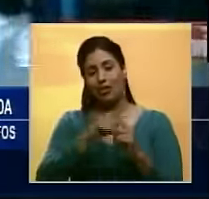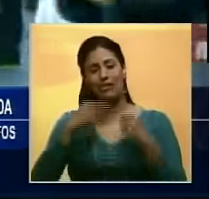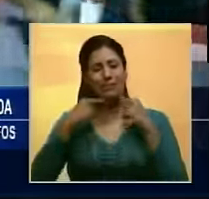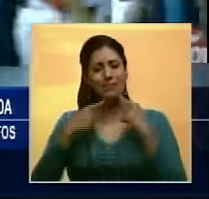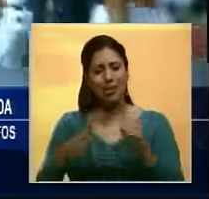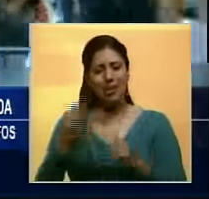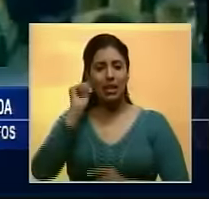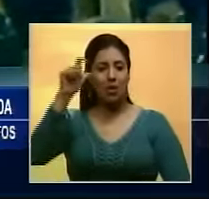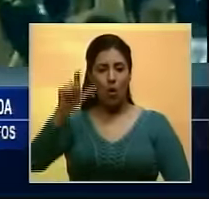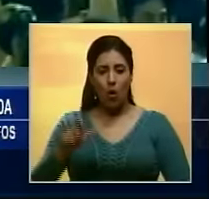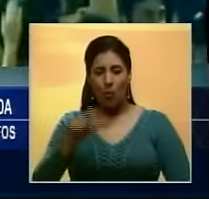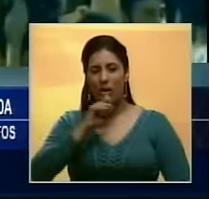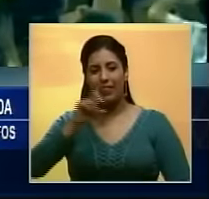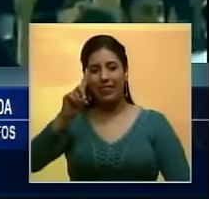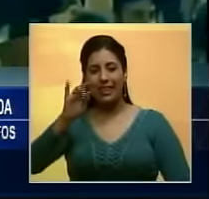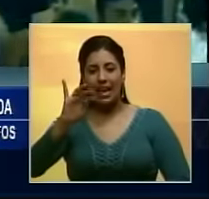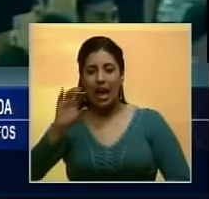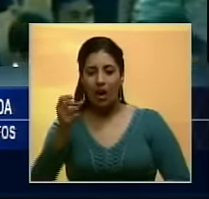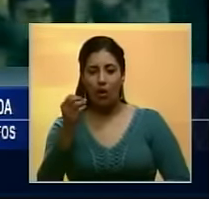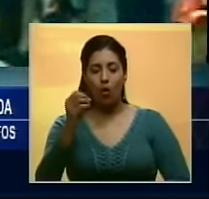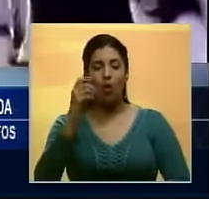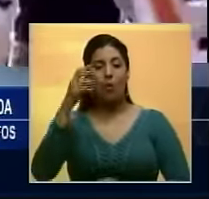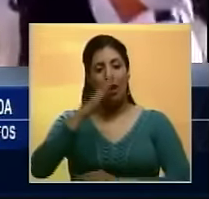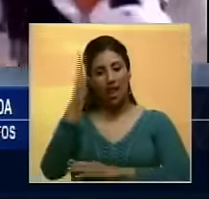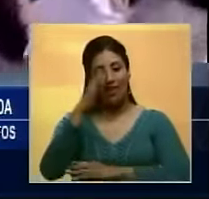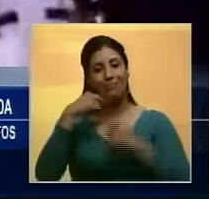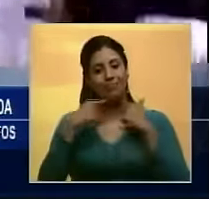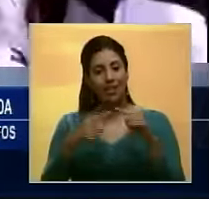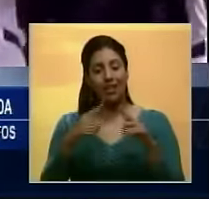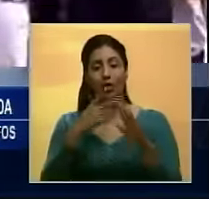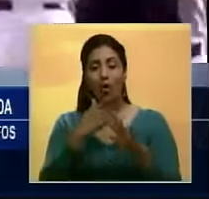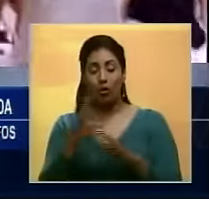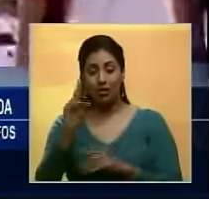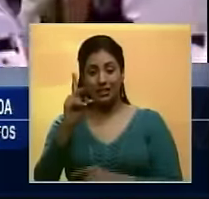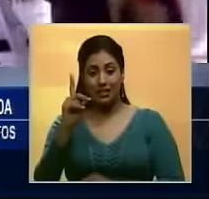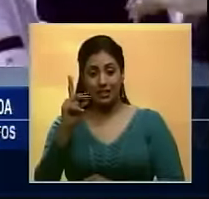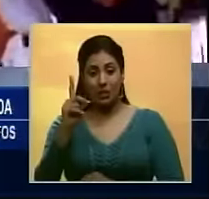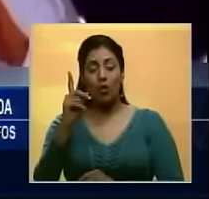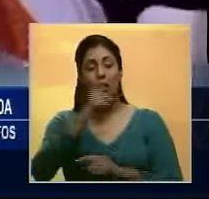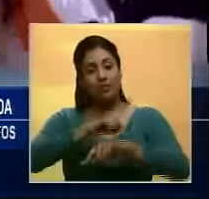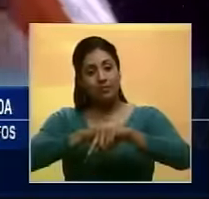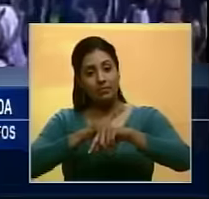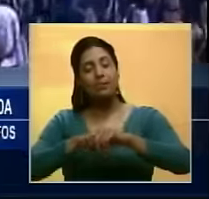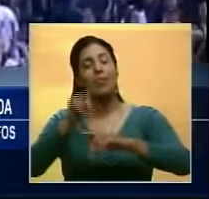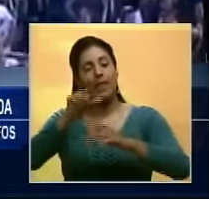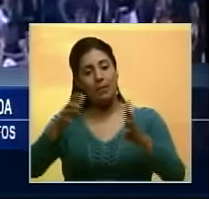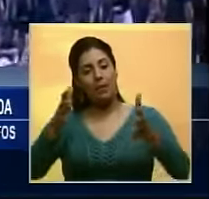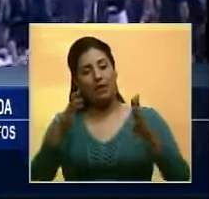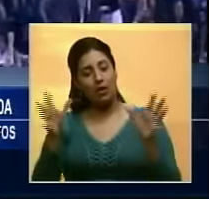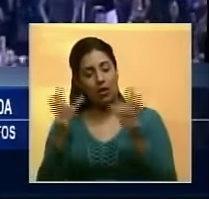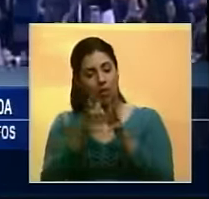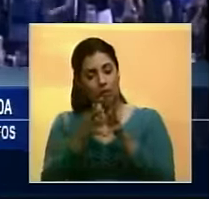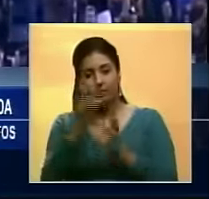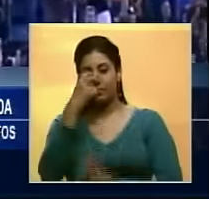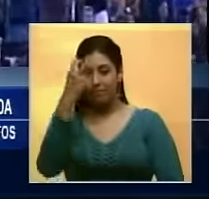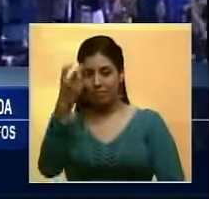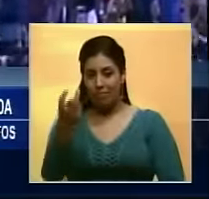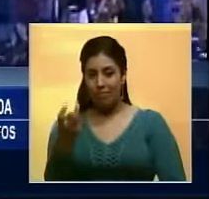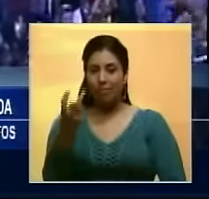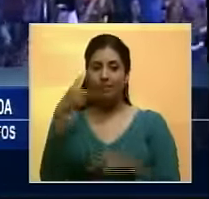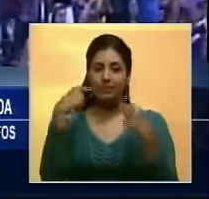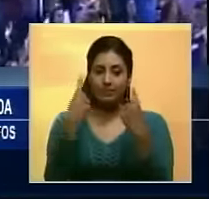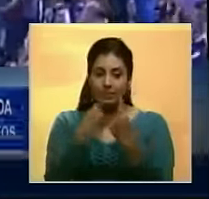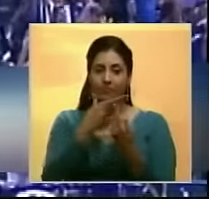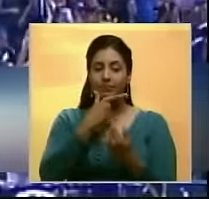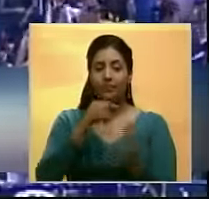la derrota la cargó Tiago Da Silva por Cardenales. Entre tanto, en el segundo episodio, resultó ganador el equipo visitante por score